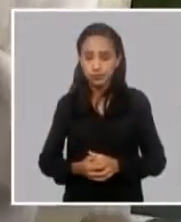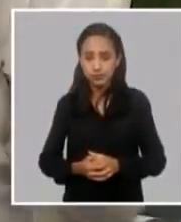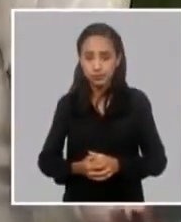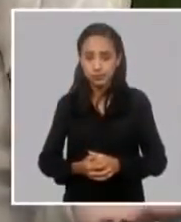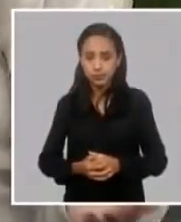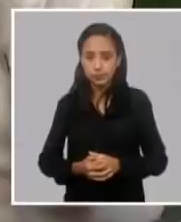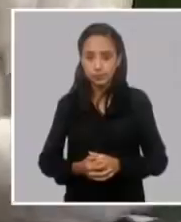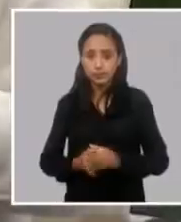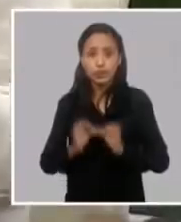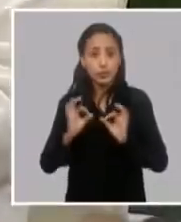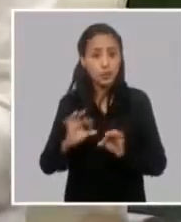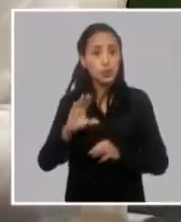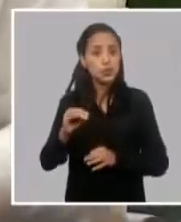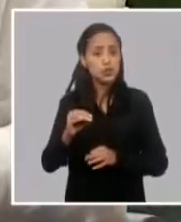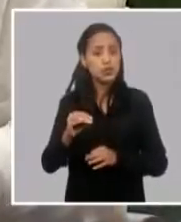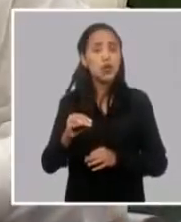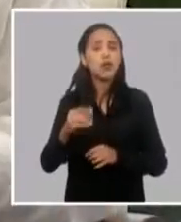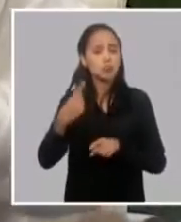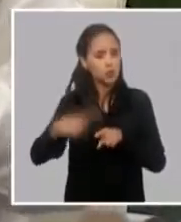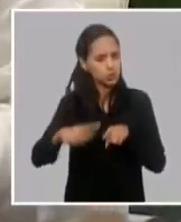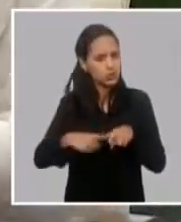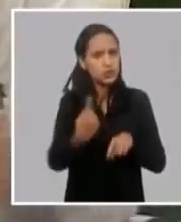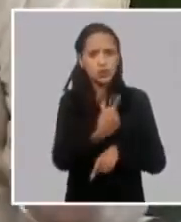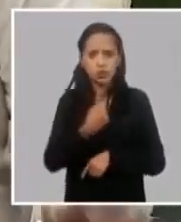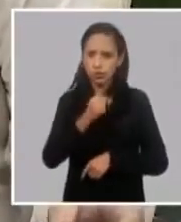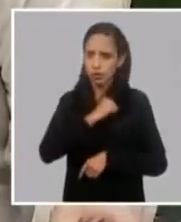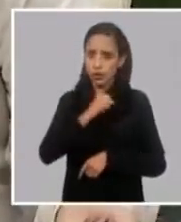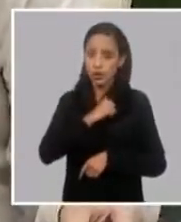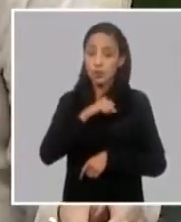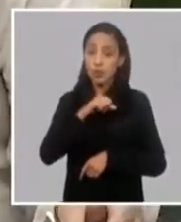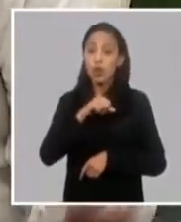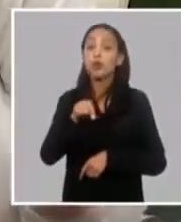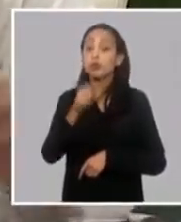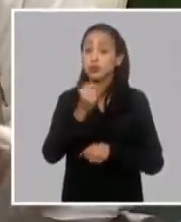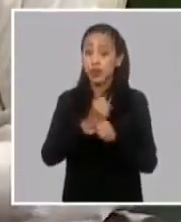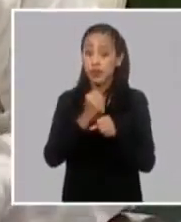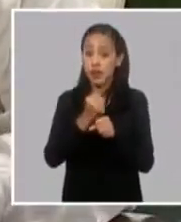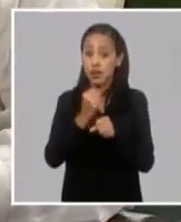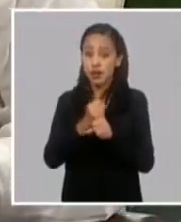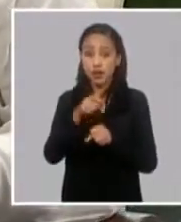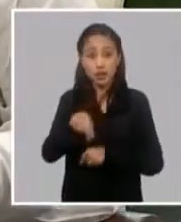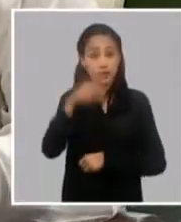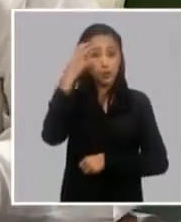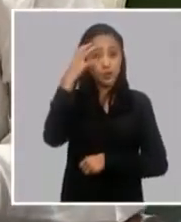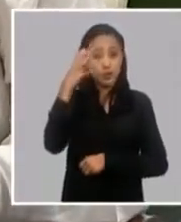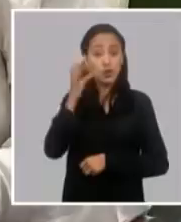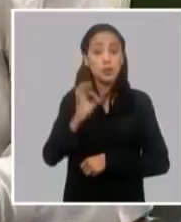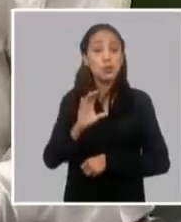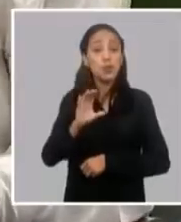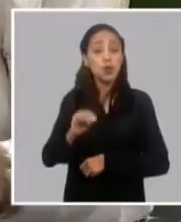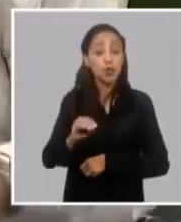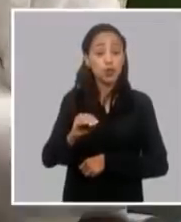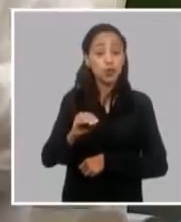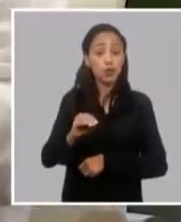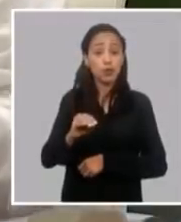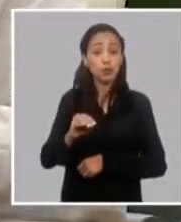como hemos dicho otras veces de avanzar en esta dirección como parte de la agenda del gobierno que nada como plantea el primer ministro se ha detenido y al revés lo que estamos es